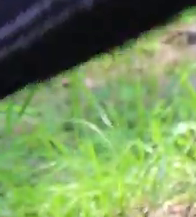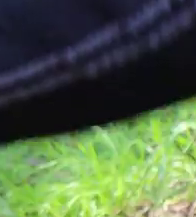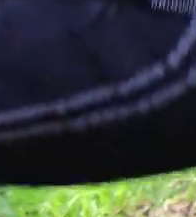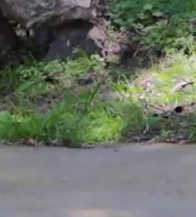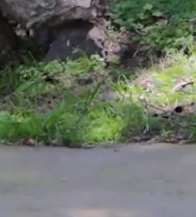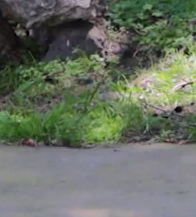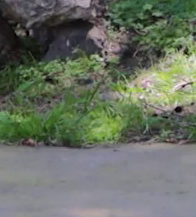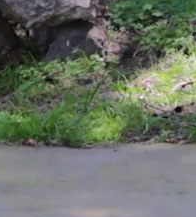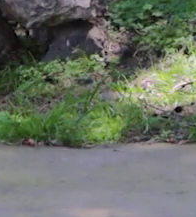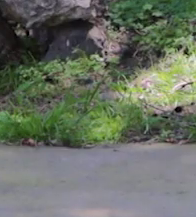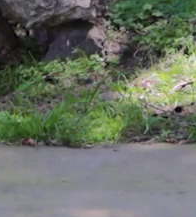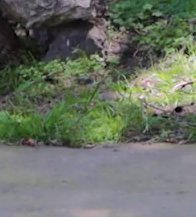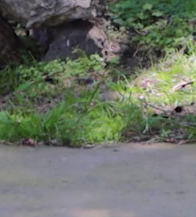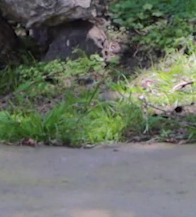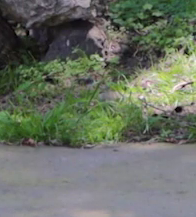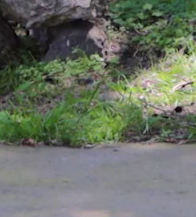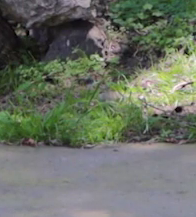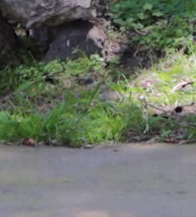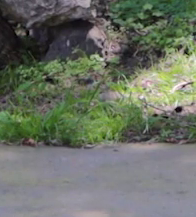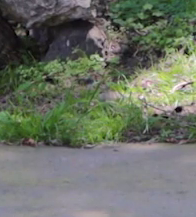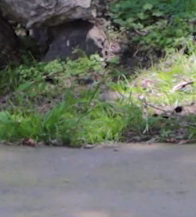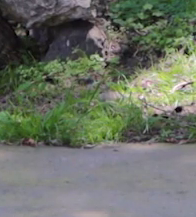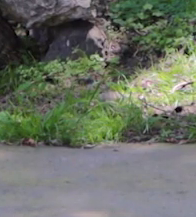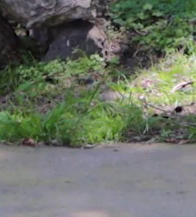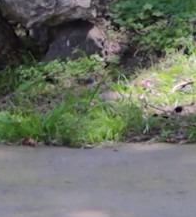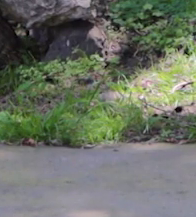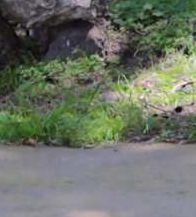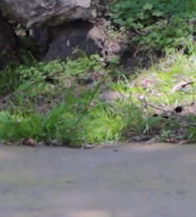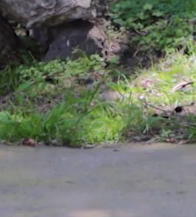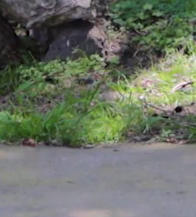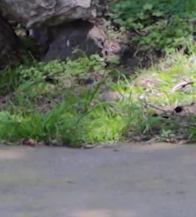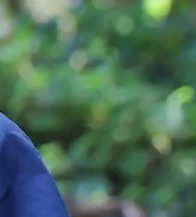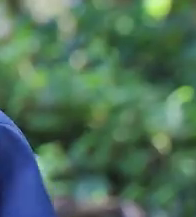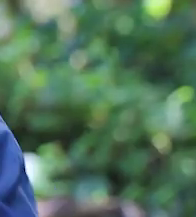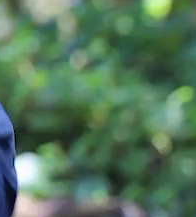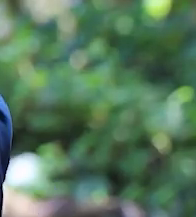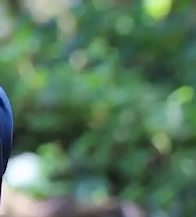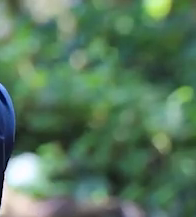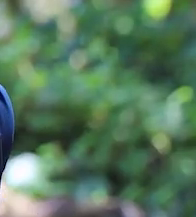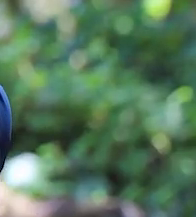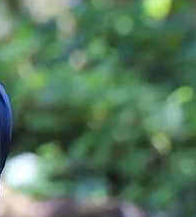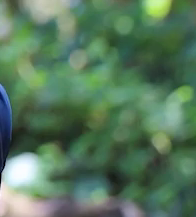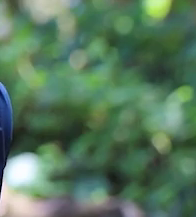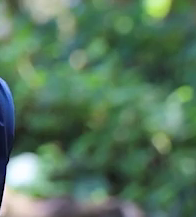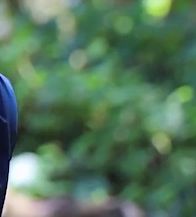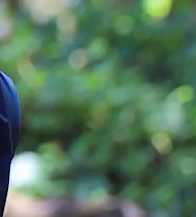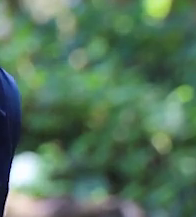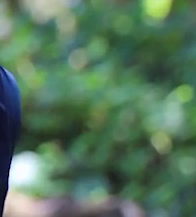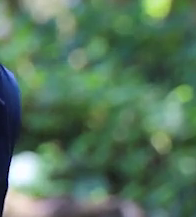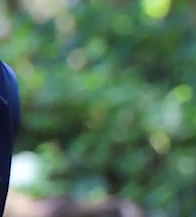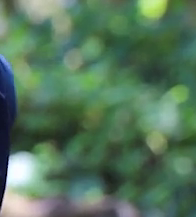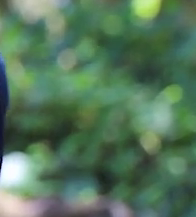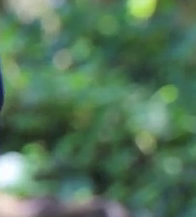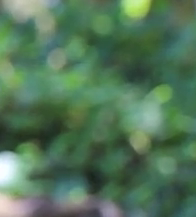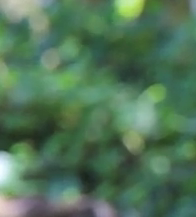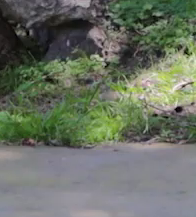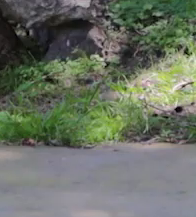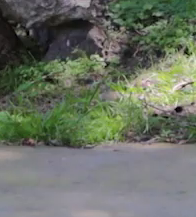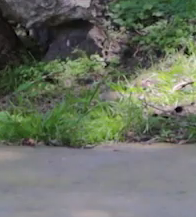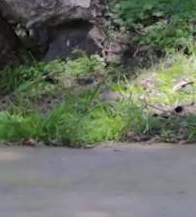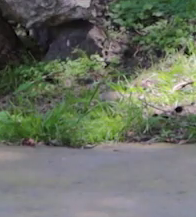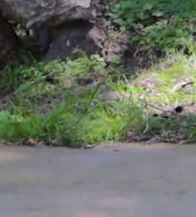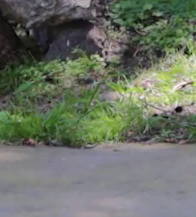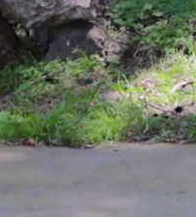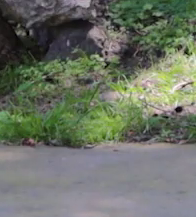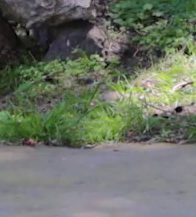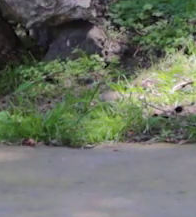Muy bien. Vamos a abrir nuestro compás. Levamos los brazos. Y vamos a trabajar la pierna. Bajamos,